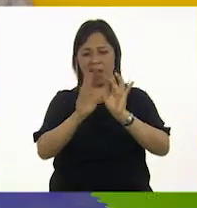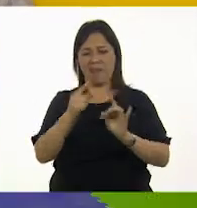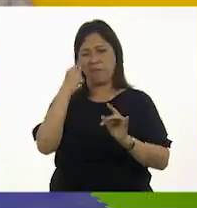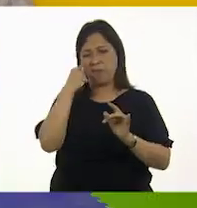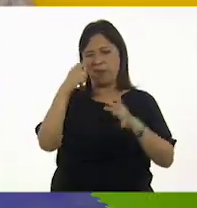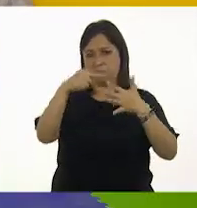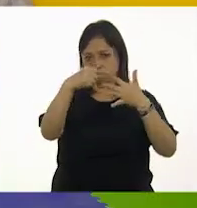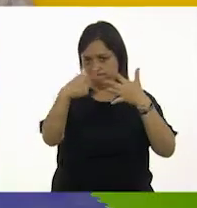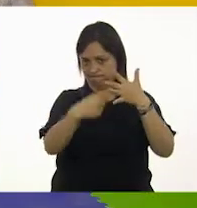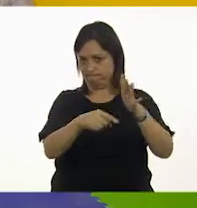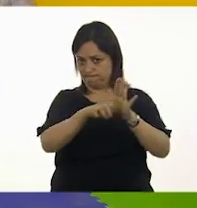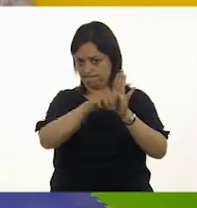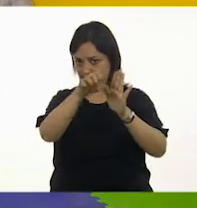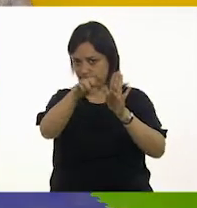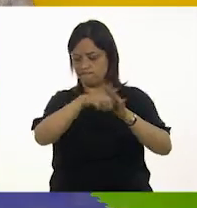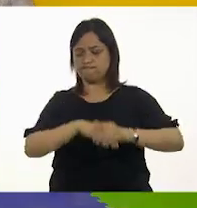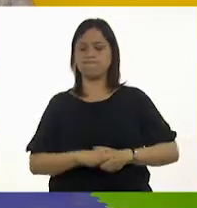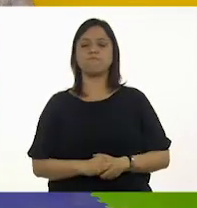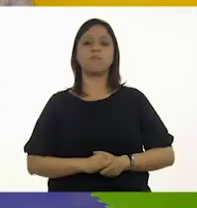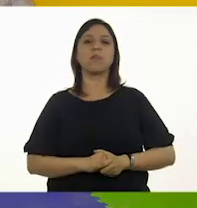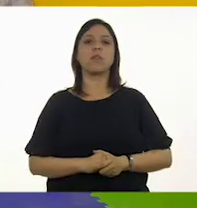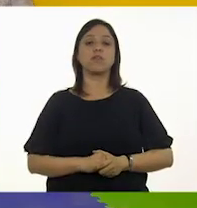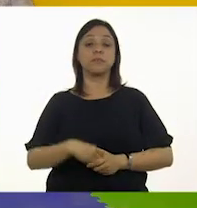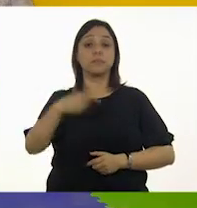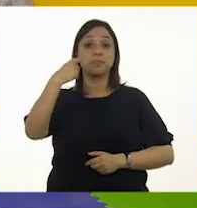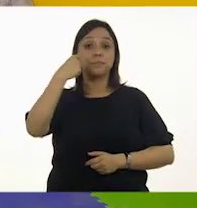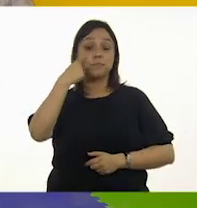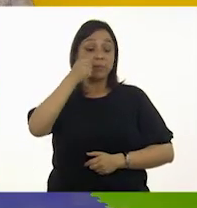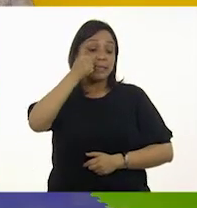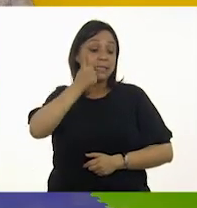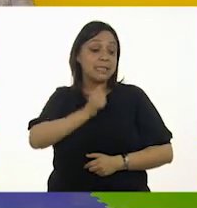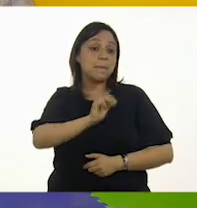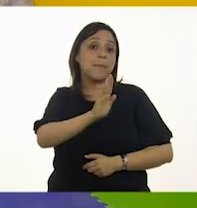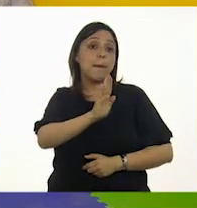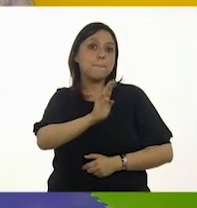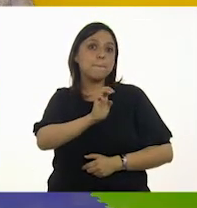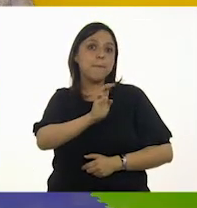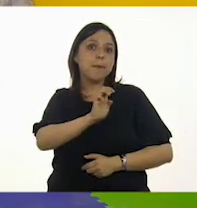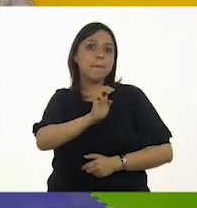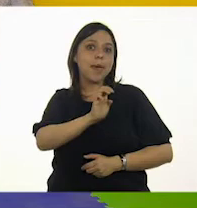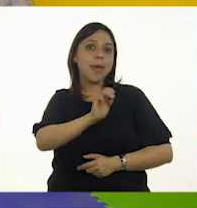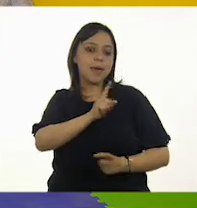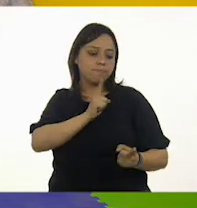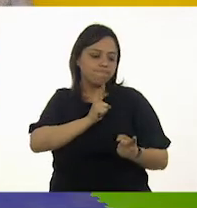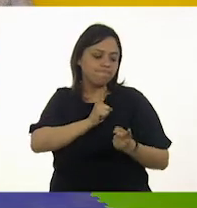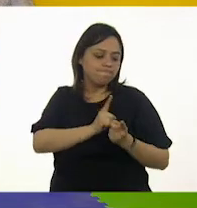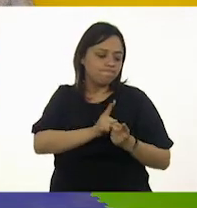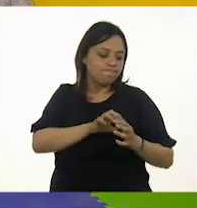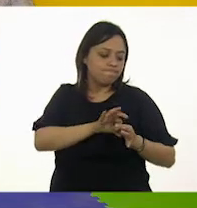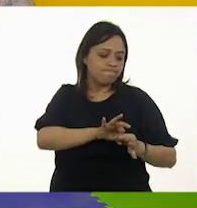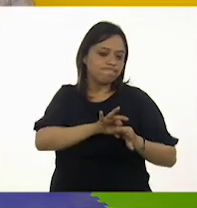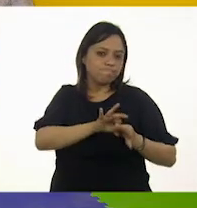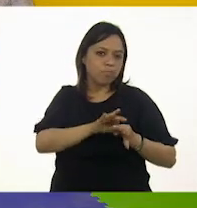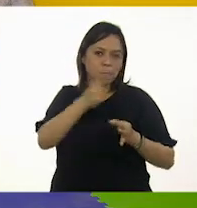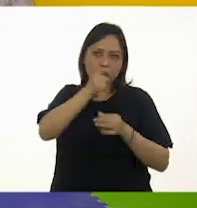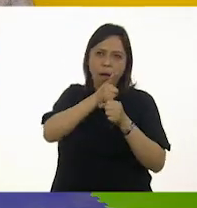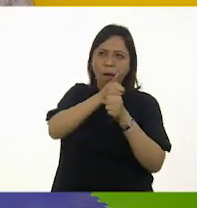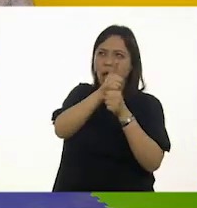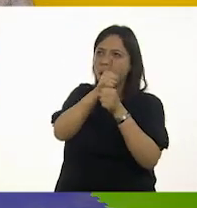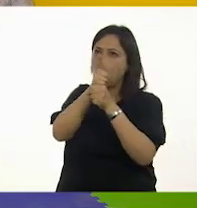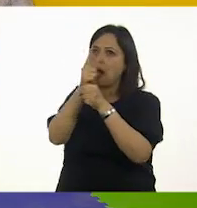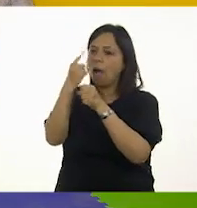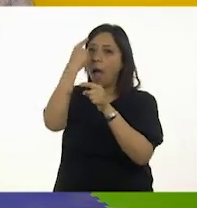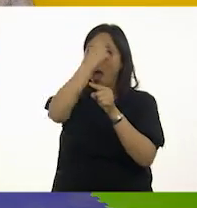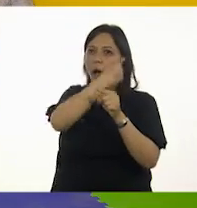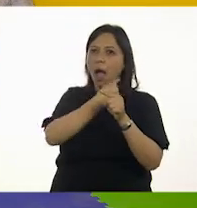ayudas? Claro. Estar cerca del bebé para que identifique los rostros de sus figuras de apego, ya que en ellas